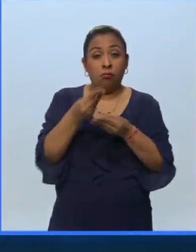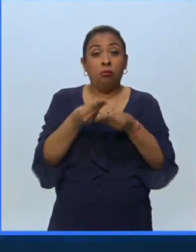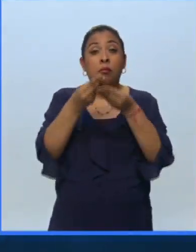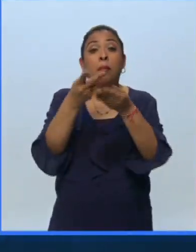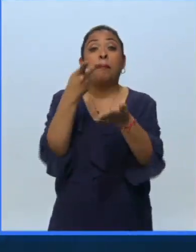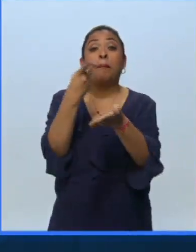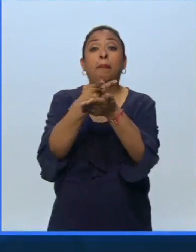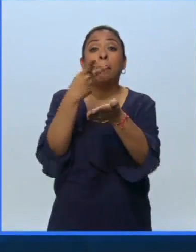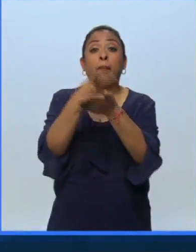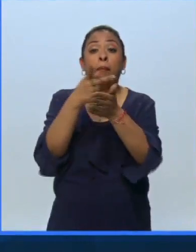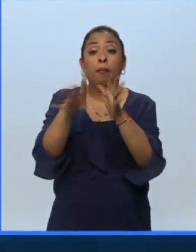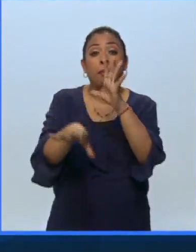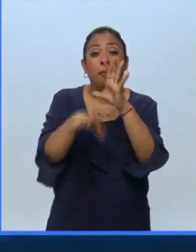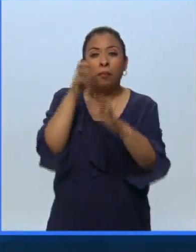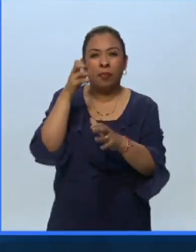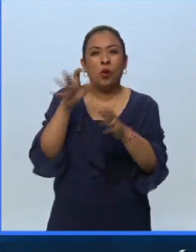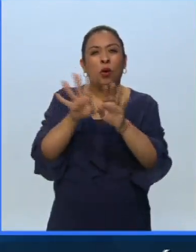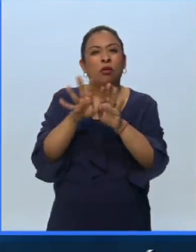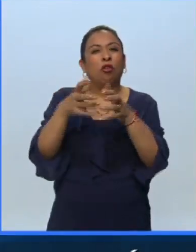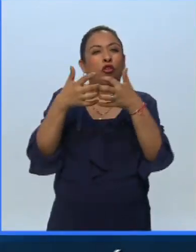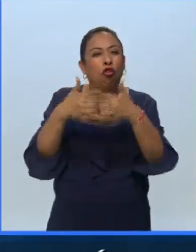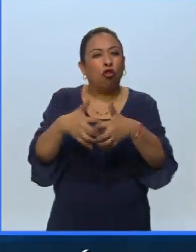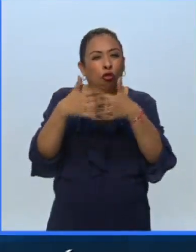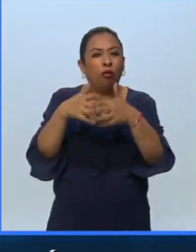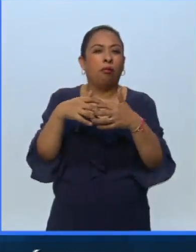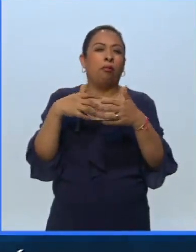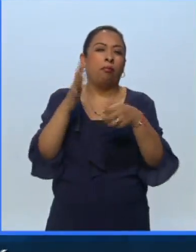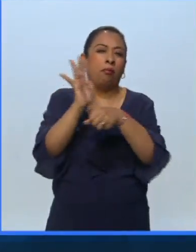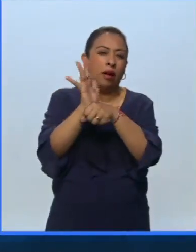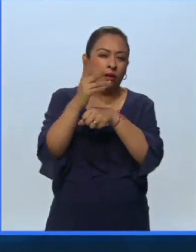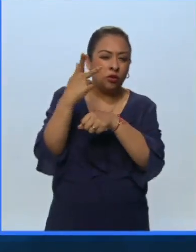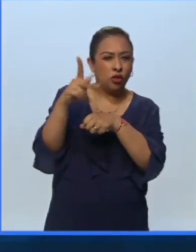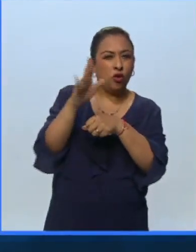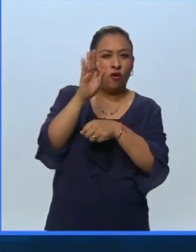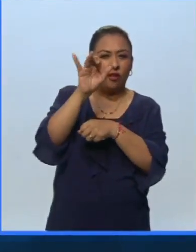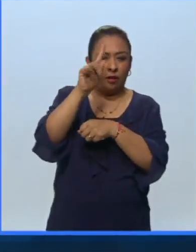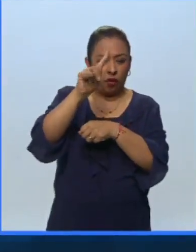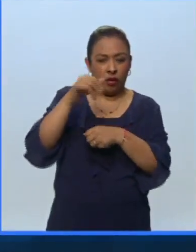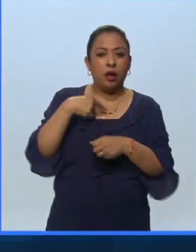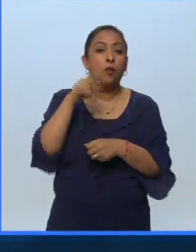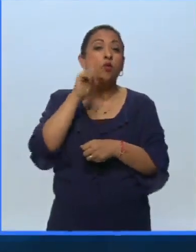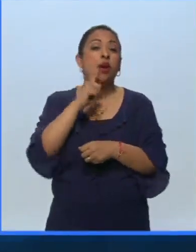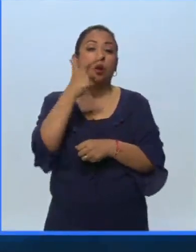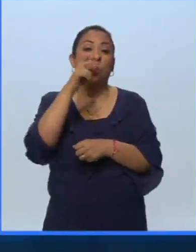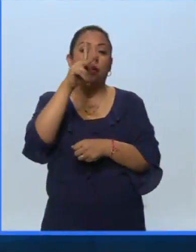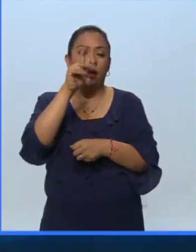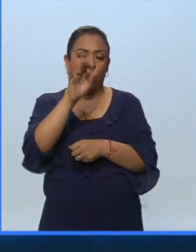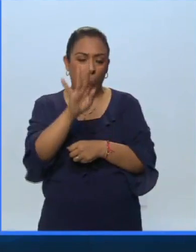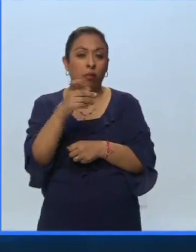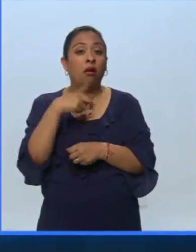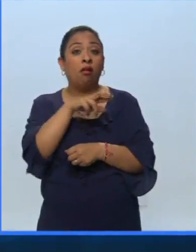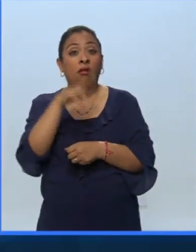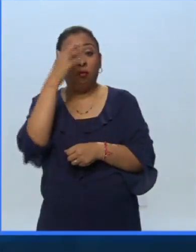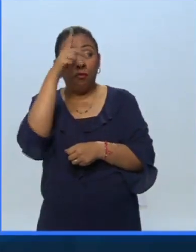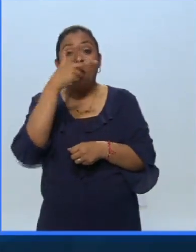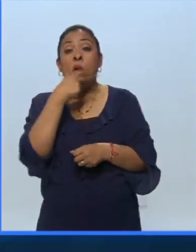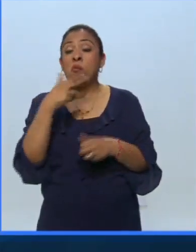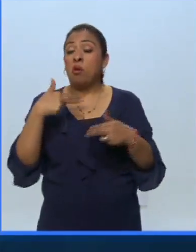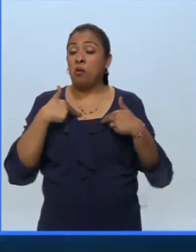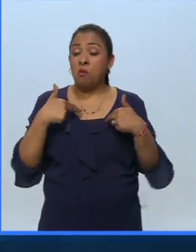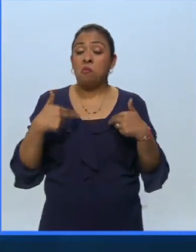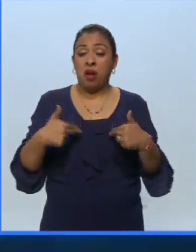hecha con plata extraída del proceso de restauración de películas de la Filmoteca Guadalupe Ferrer reconoció en vela a un gran humanista del cine